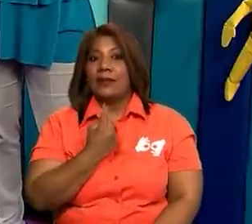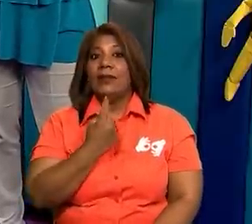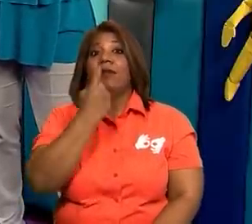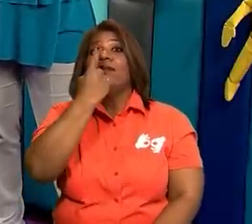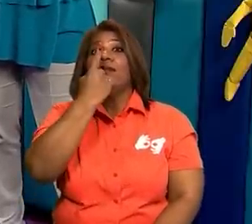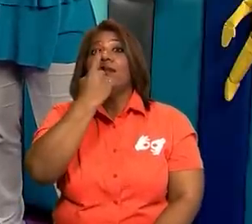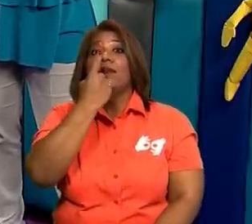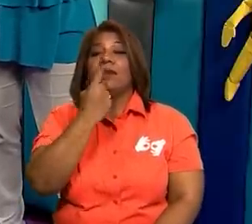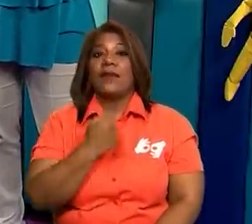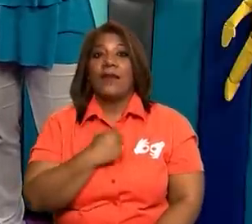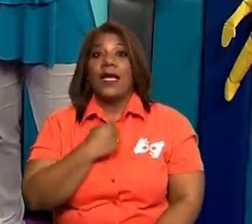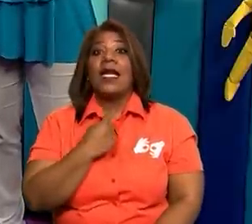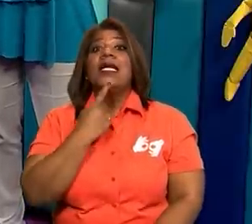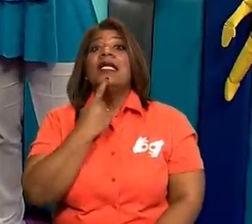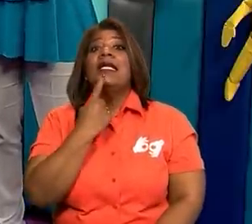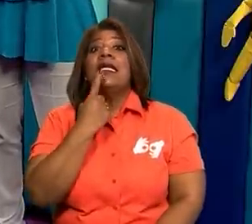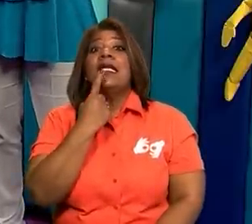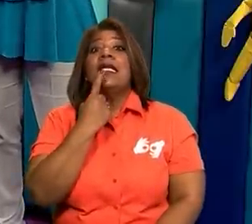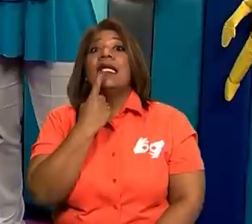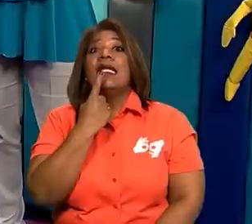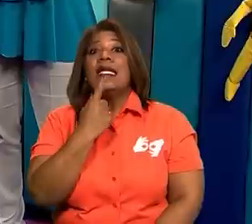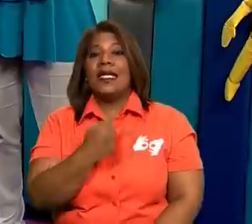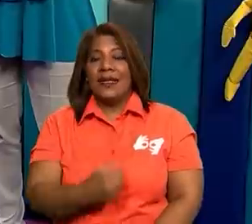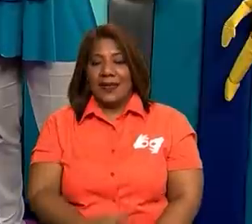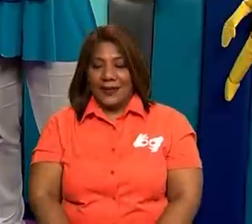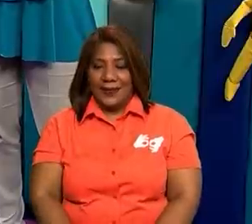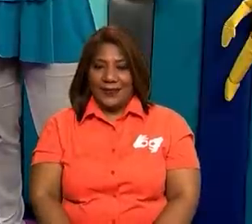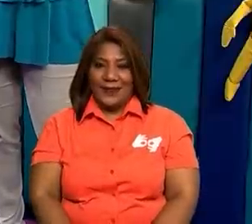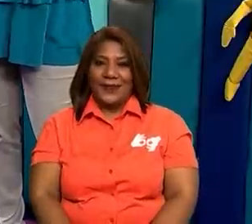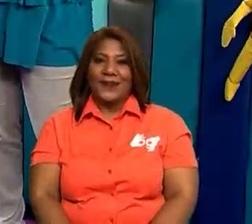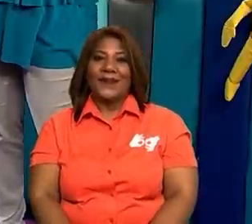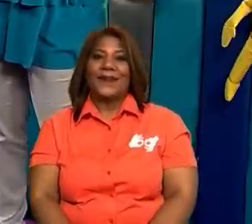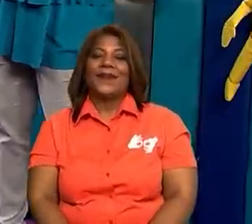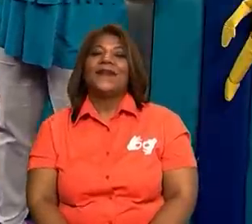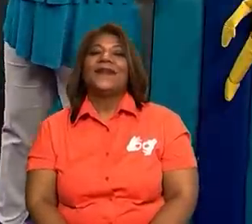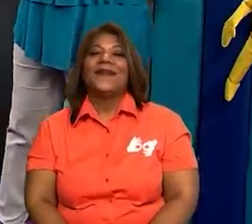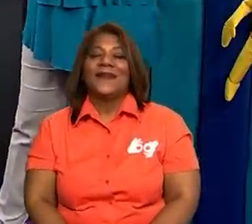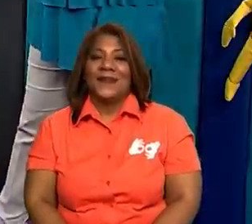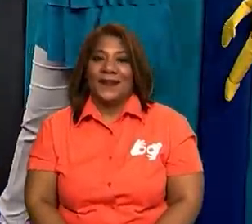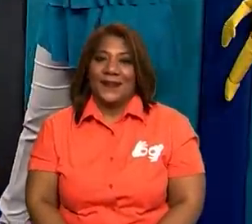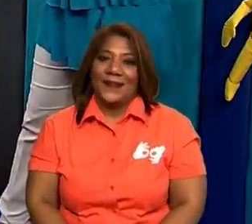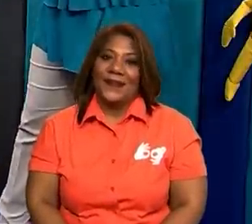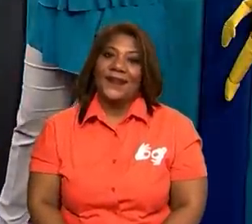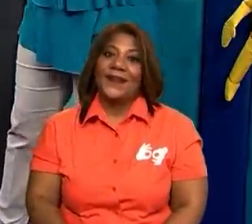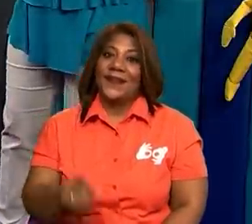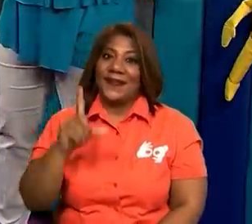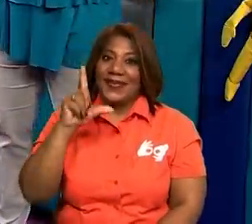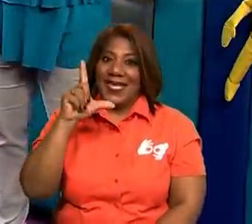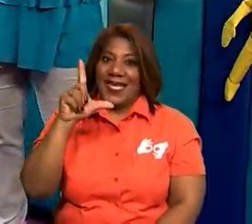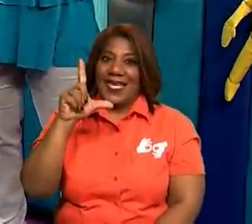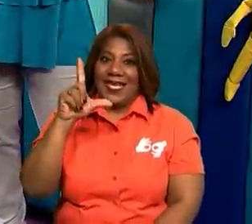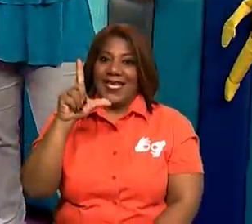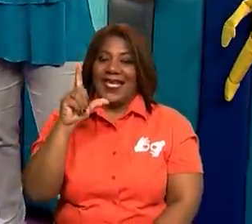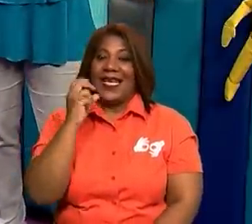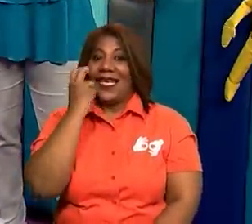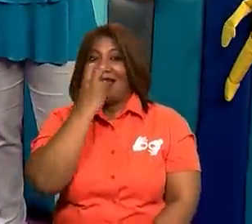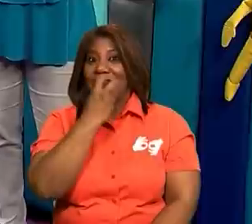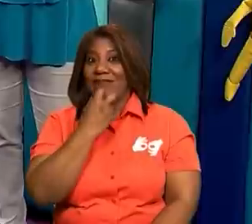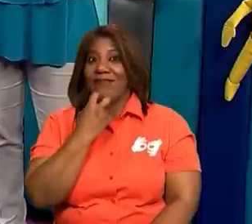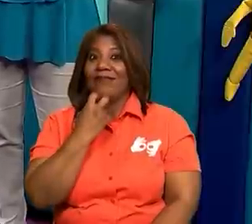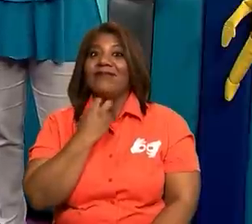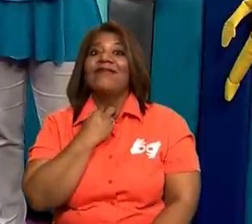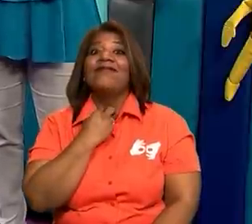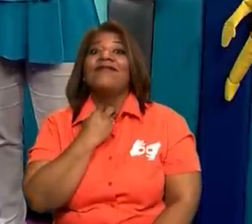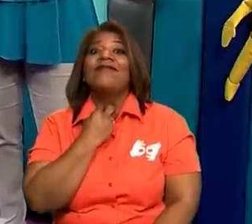LE. Para ver todos. LE. LE. Ese es el sonido de la L. Tenemos que poner la